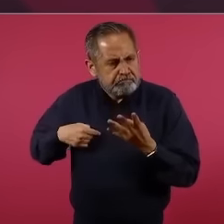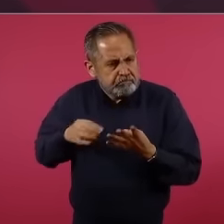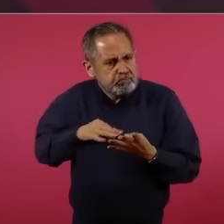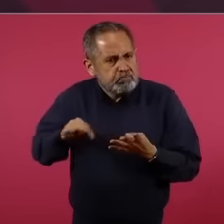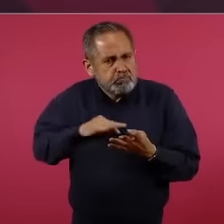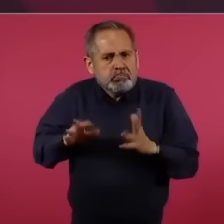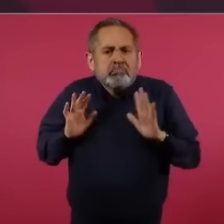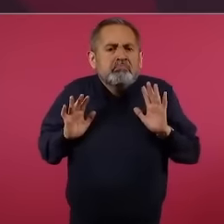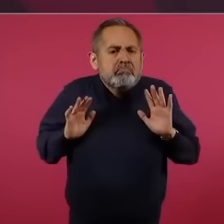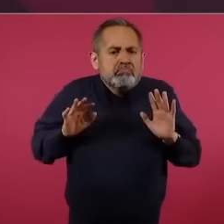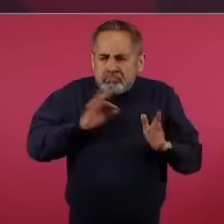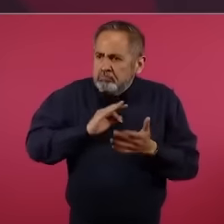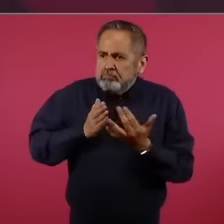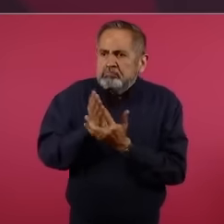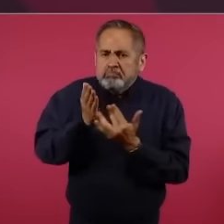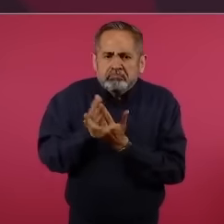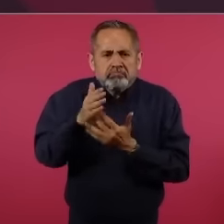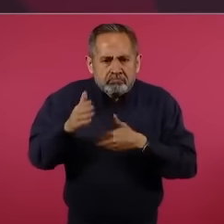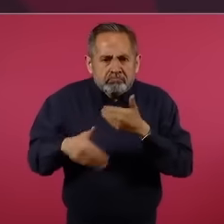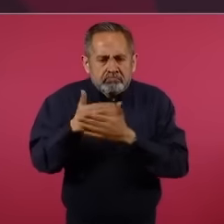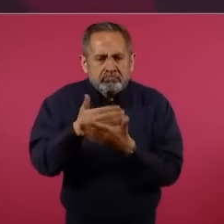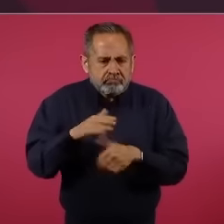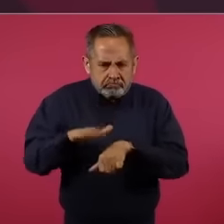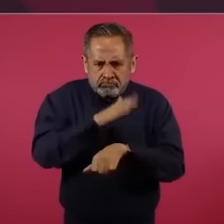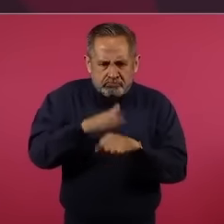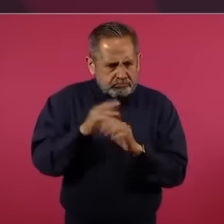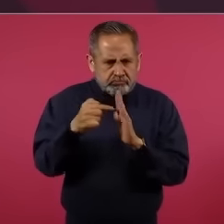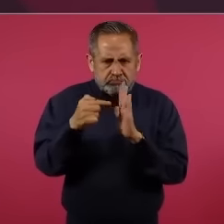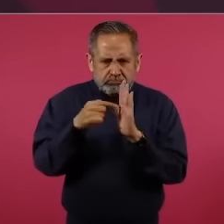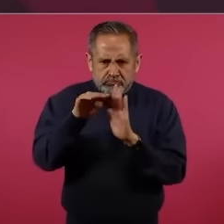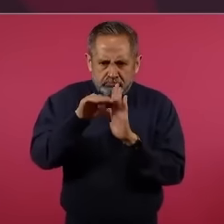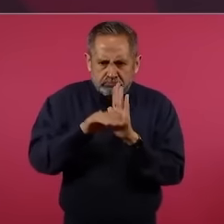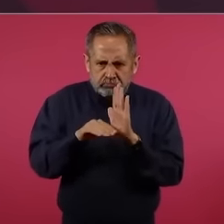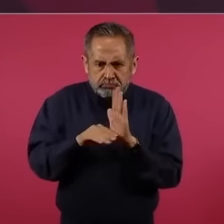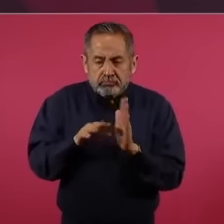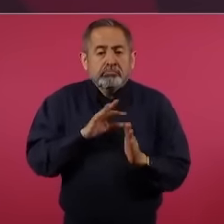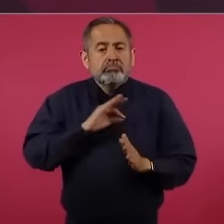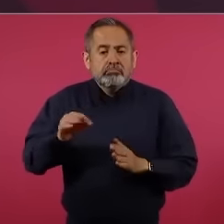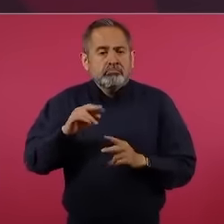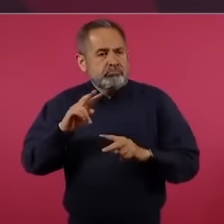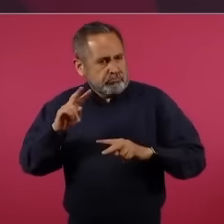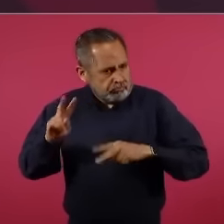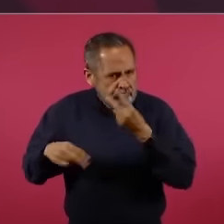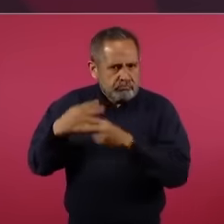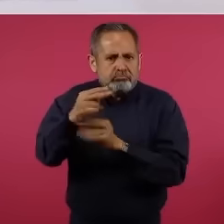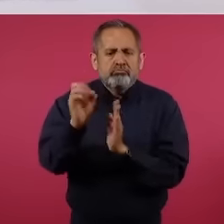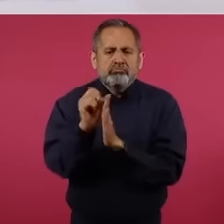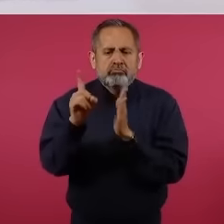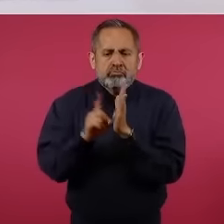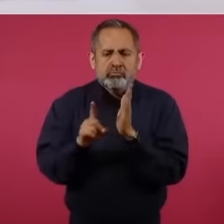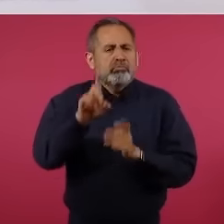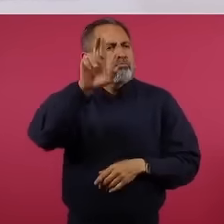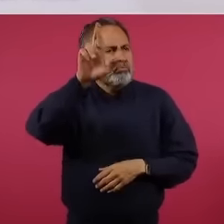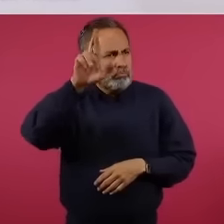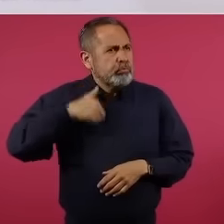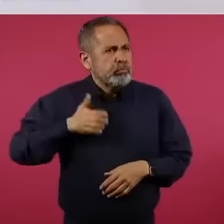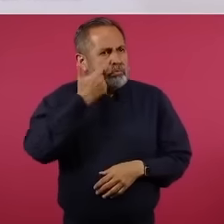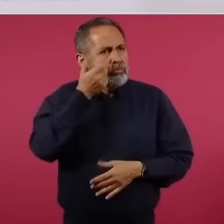problemas de cumplir con los requisitos y se van a presentar para ser jueces,